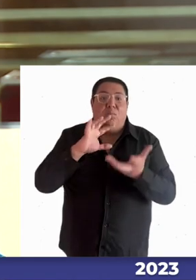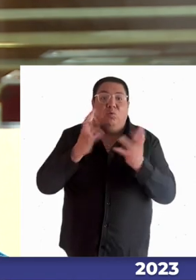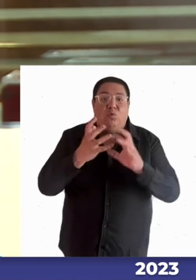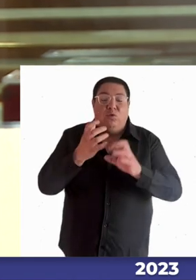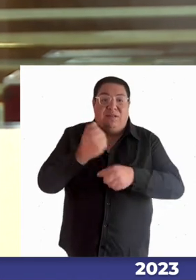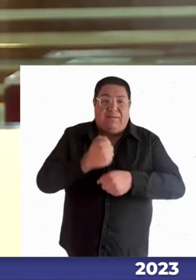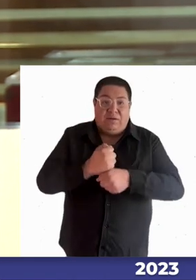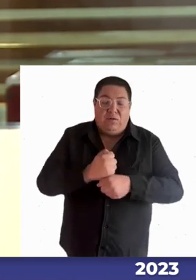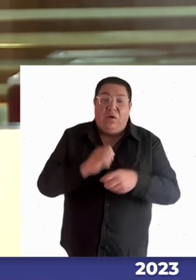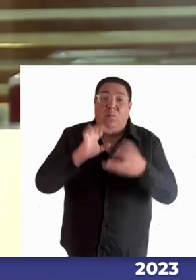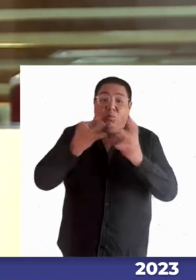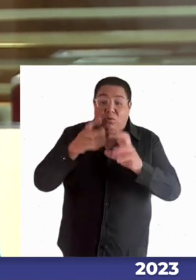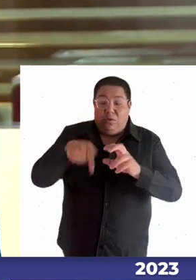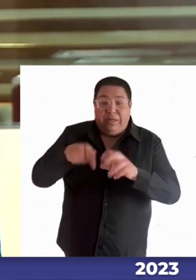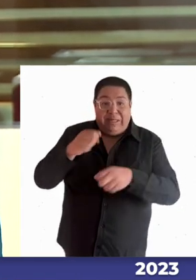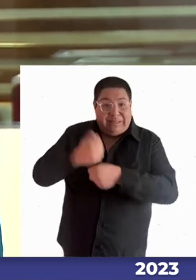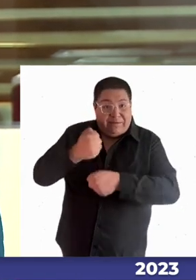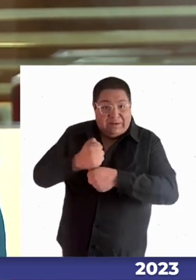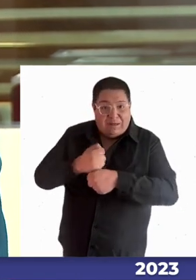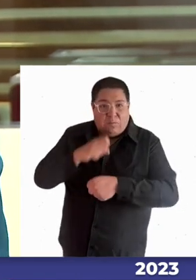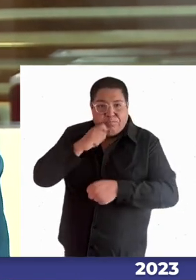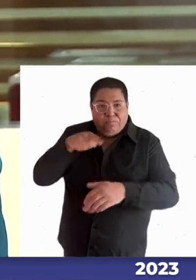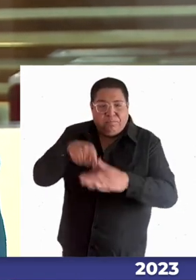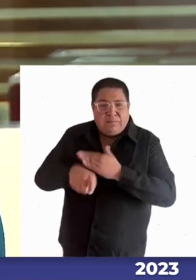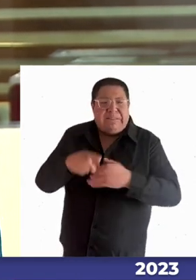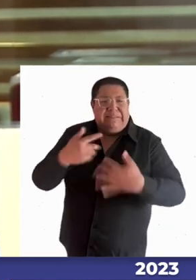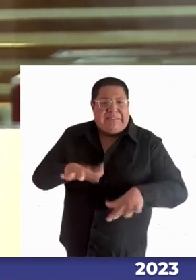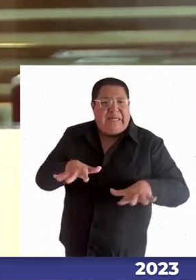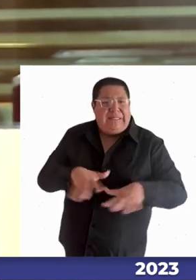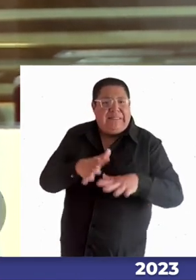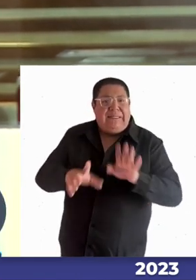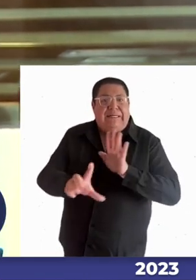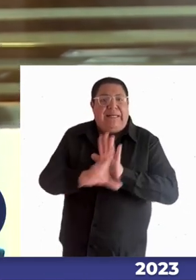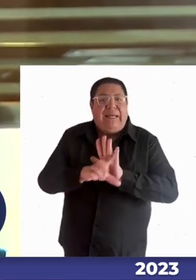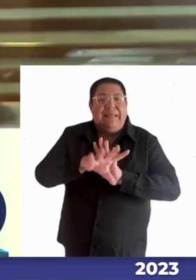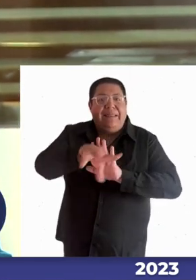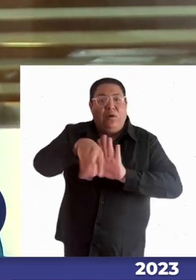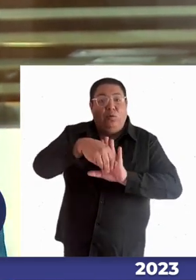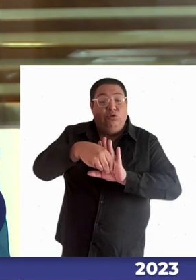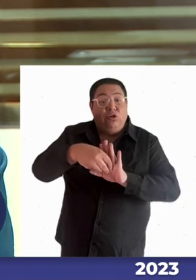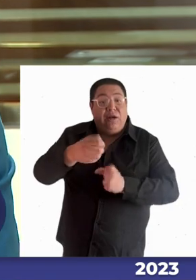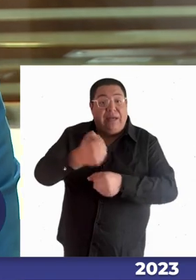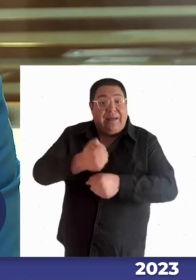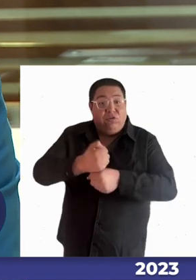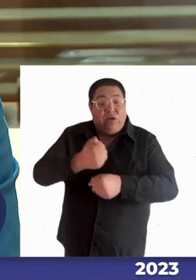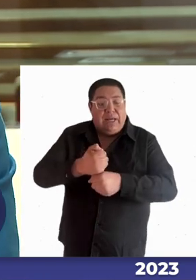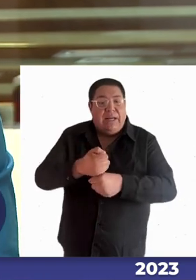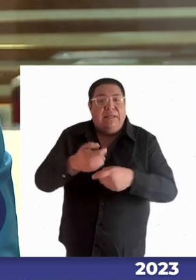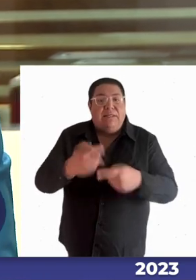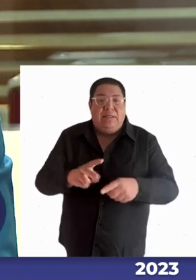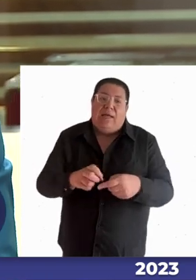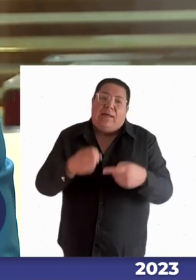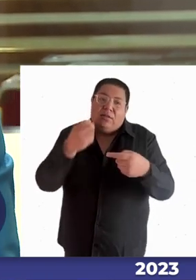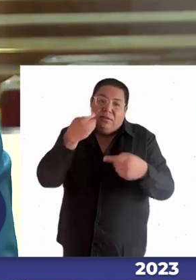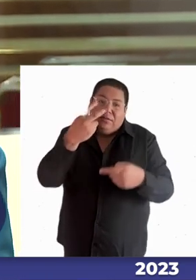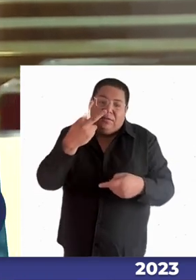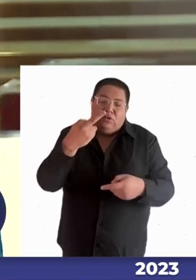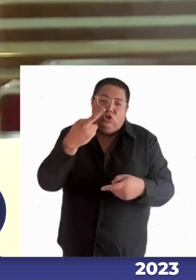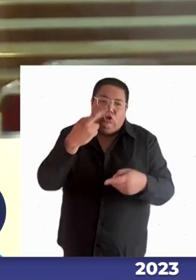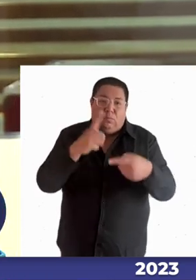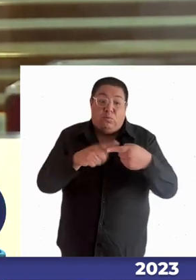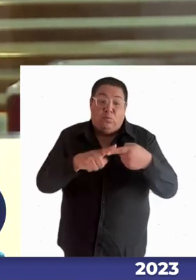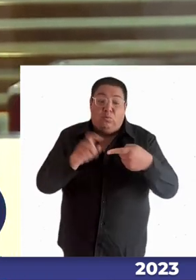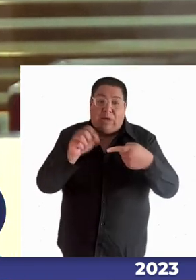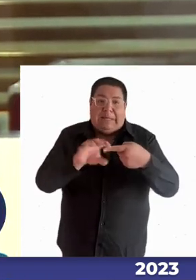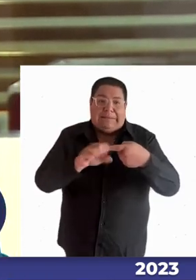del trabajo nosotros hemos estado trabajando este año en la ley de inclusión laboral en la segunda ley de inclusión laboral porque la primera que está